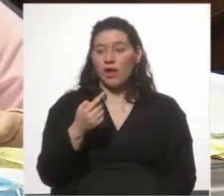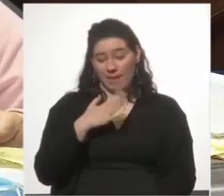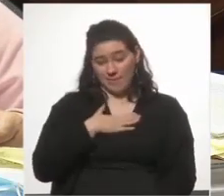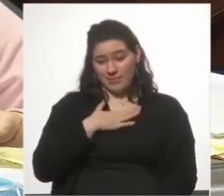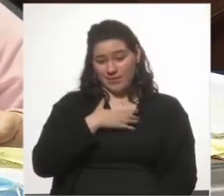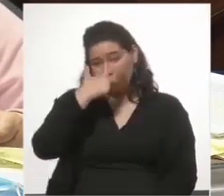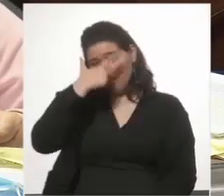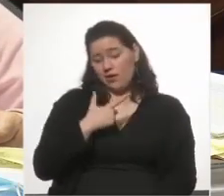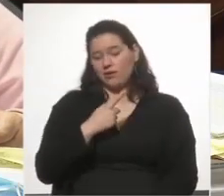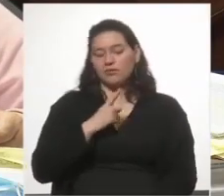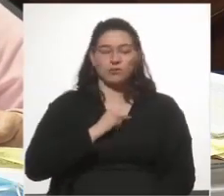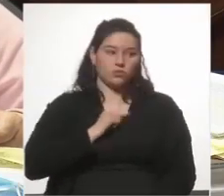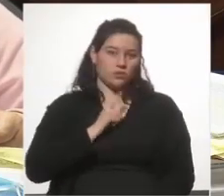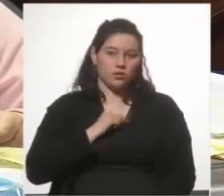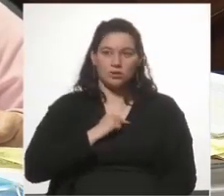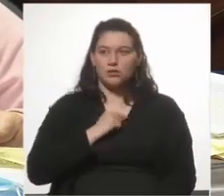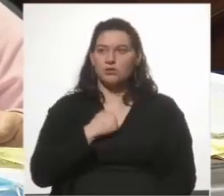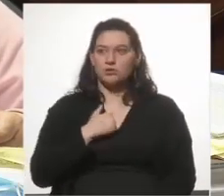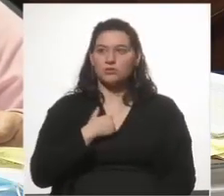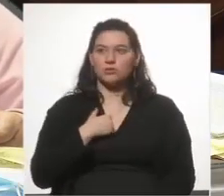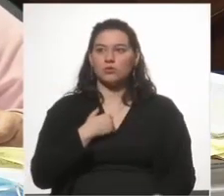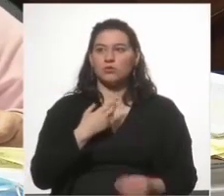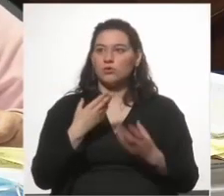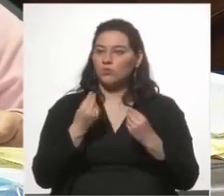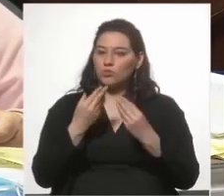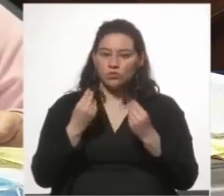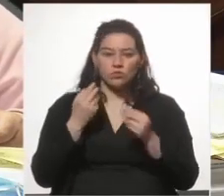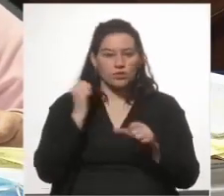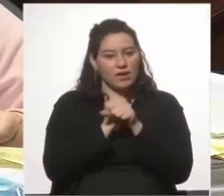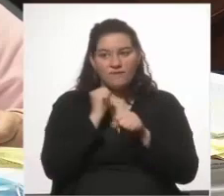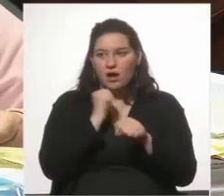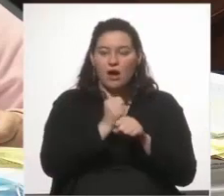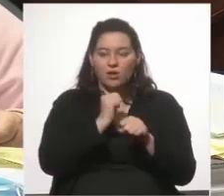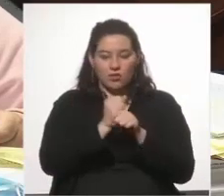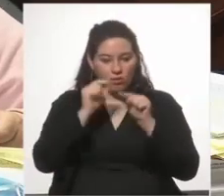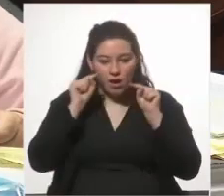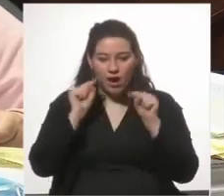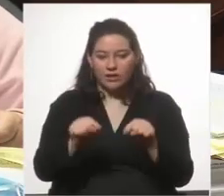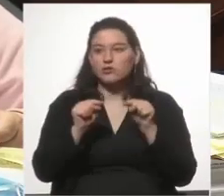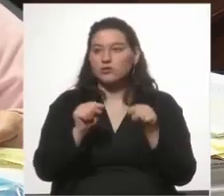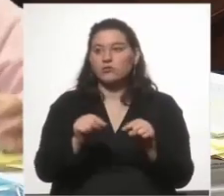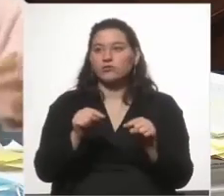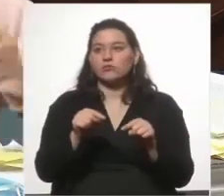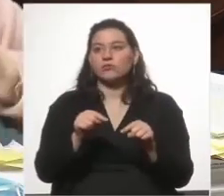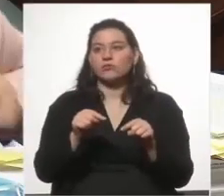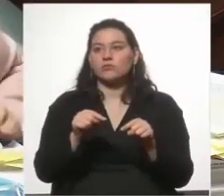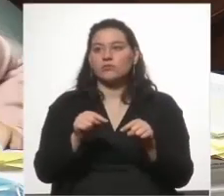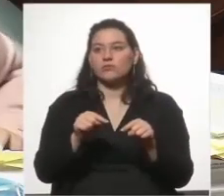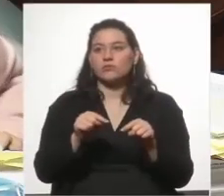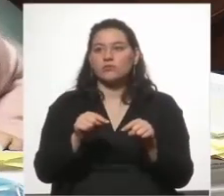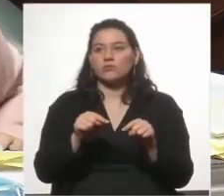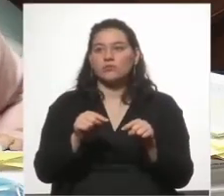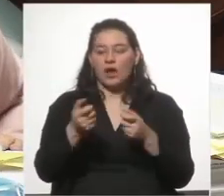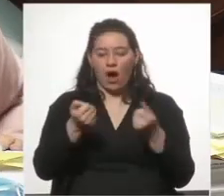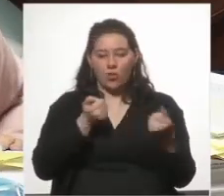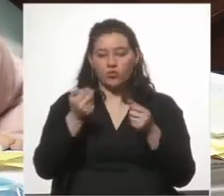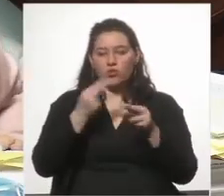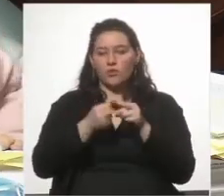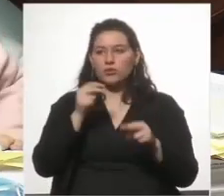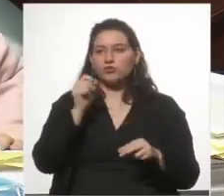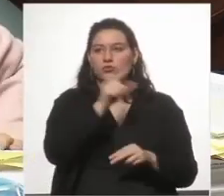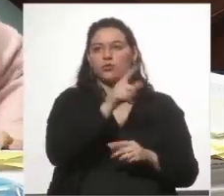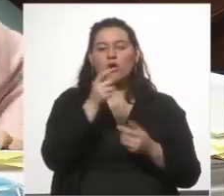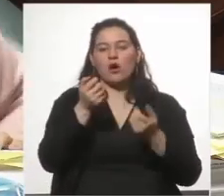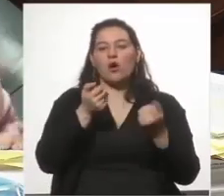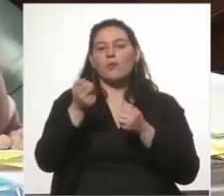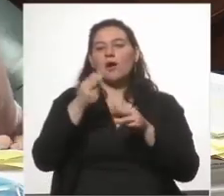que me dolió muchísimo porque yo jugué todo a esa fuerza política que el auto no estaba a nombre de él, estaba a nombre